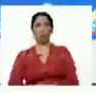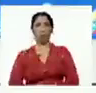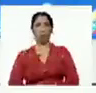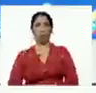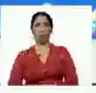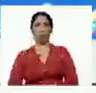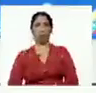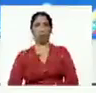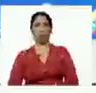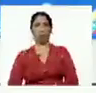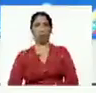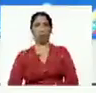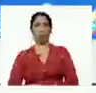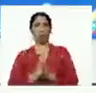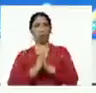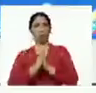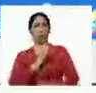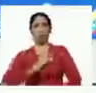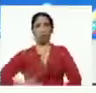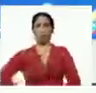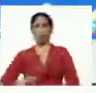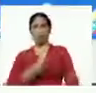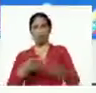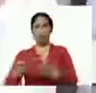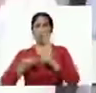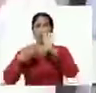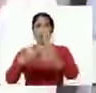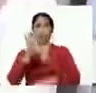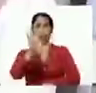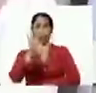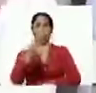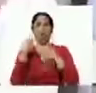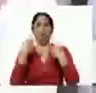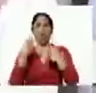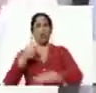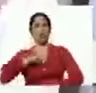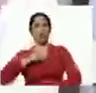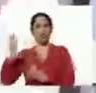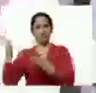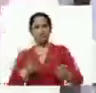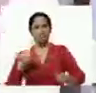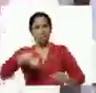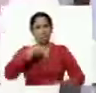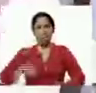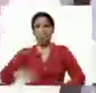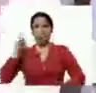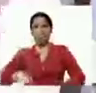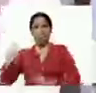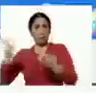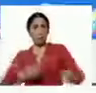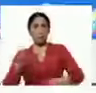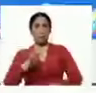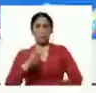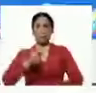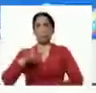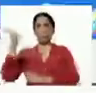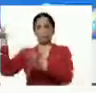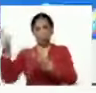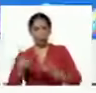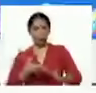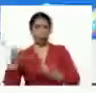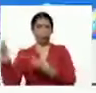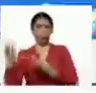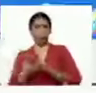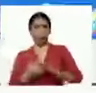le dije a la vicepresidenta que lo reciba para que le muestre al país como recibimos de la China y así como recibe Venezuela reciben 150